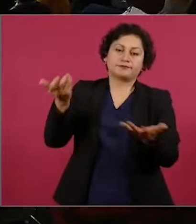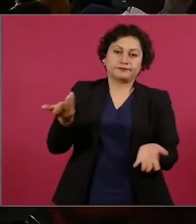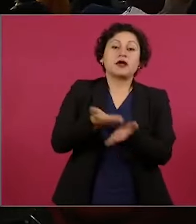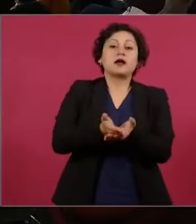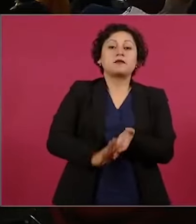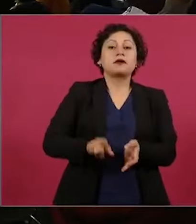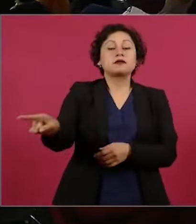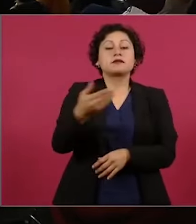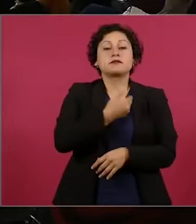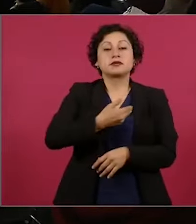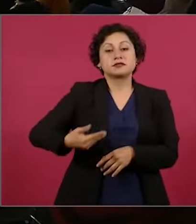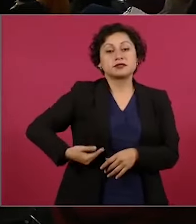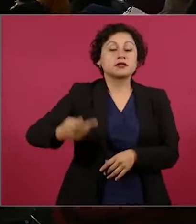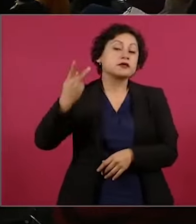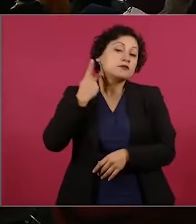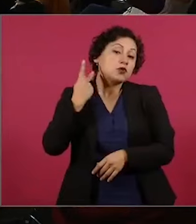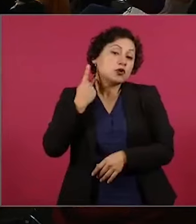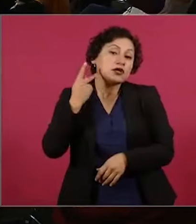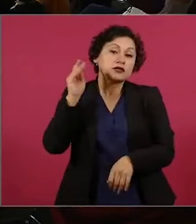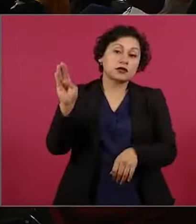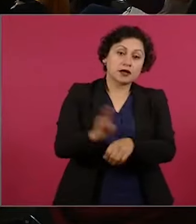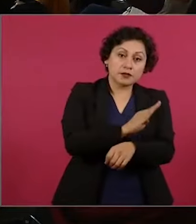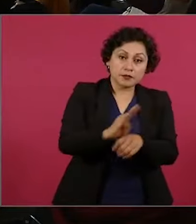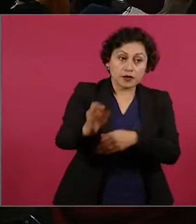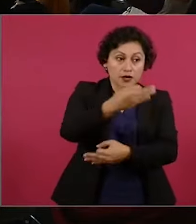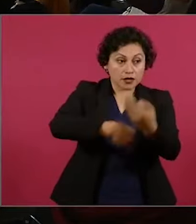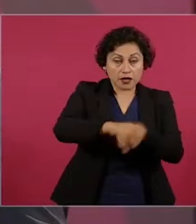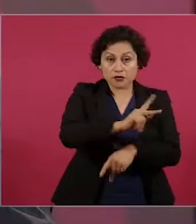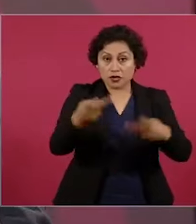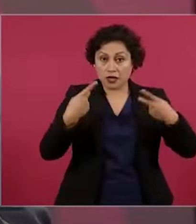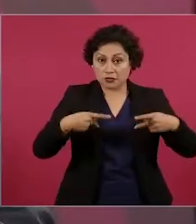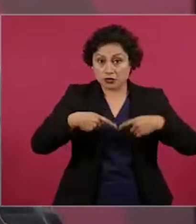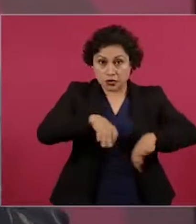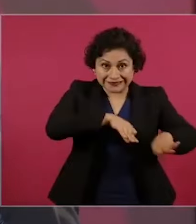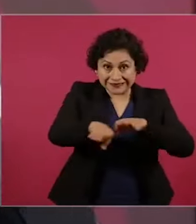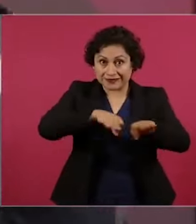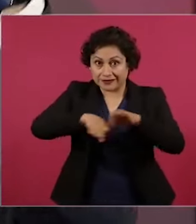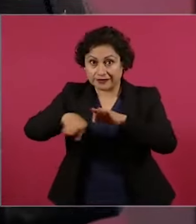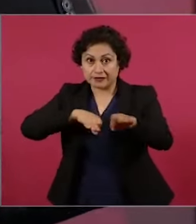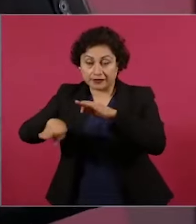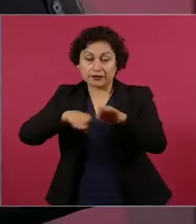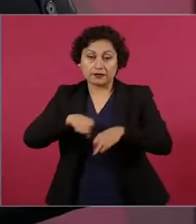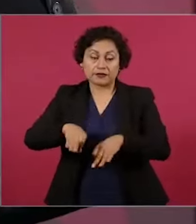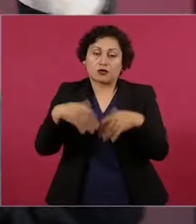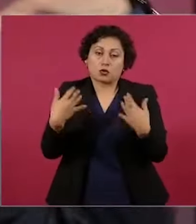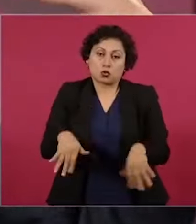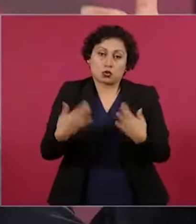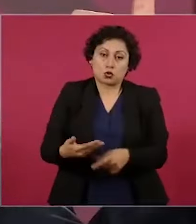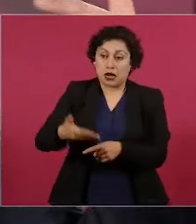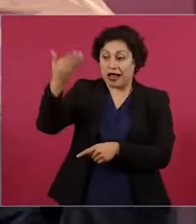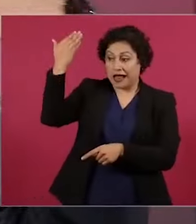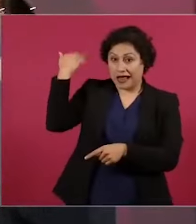que es una política progresista y a favor de la clase obrera, hemos tenido como efecto que el Infonavit ha tenido ingresos extraordinarios